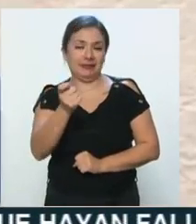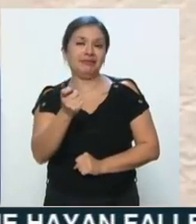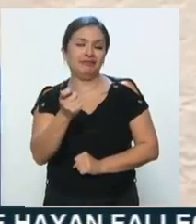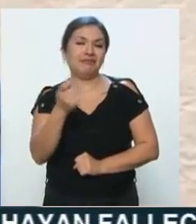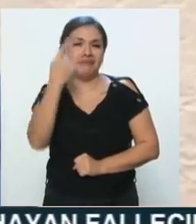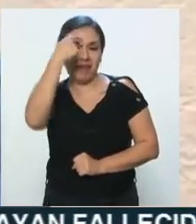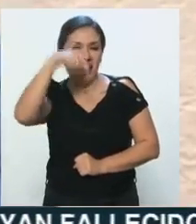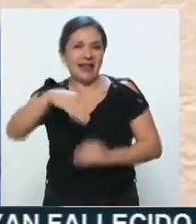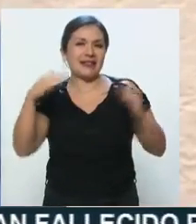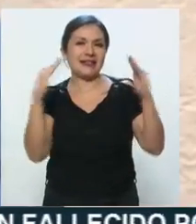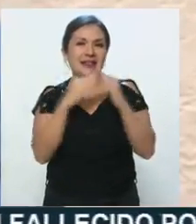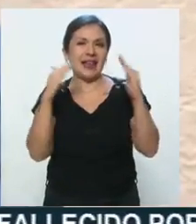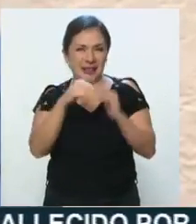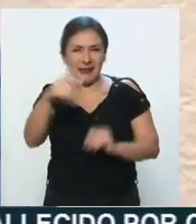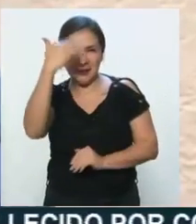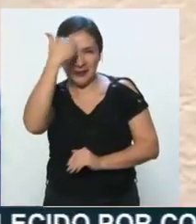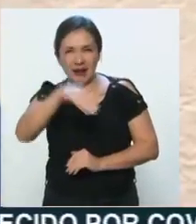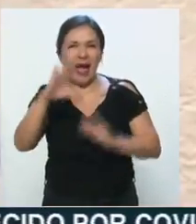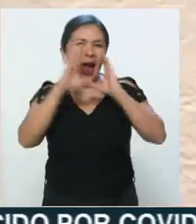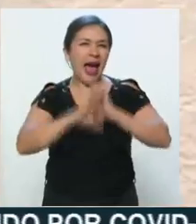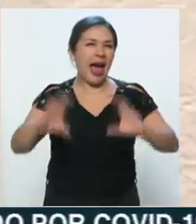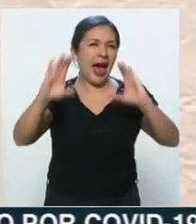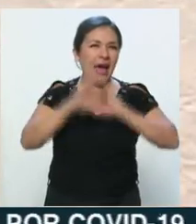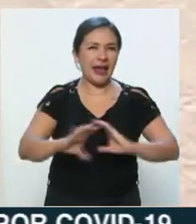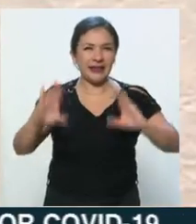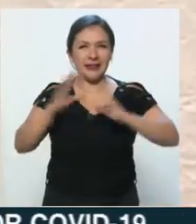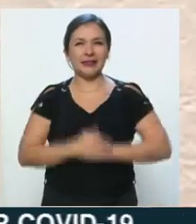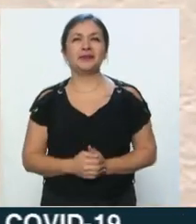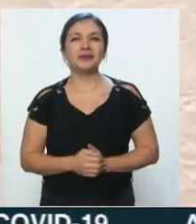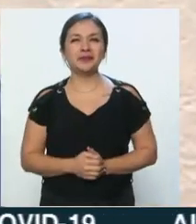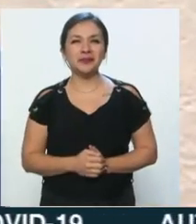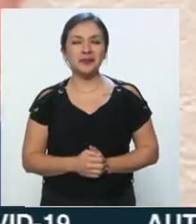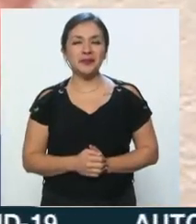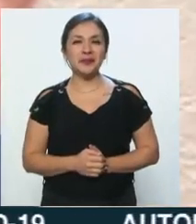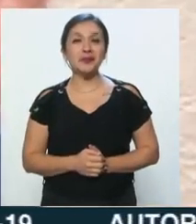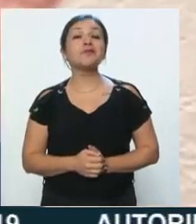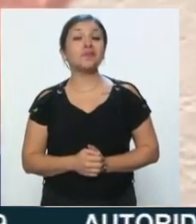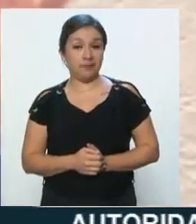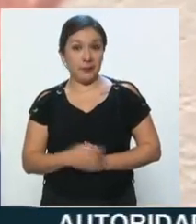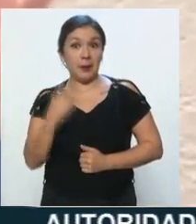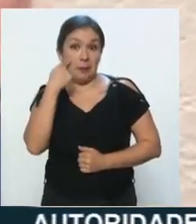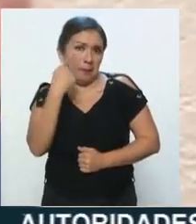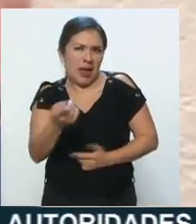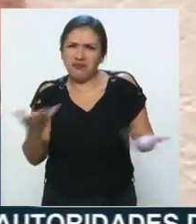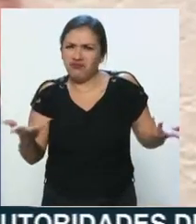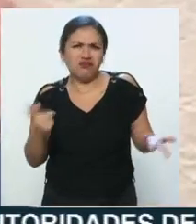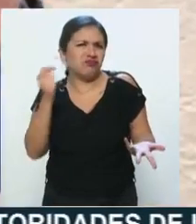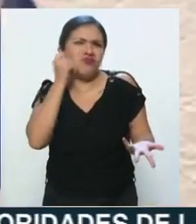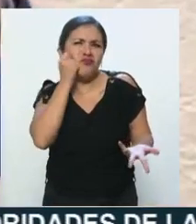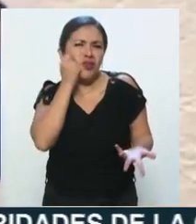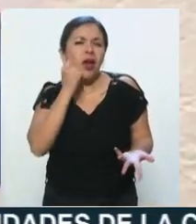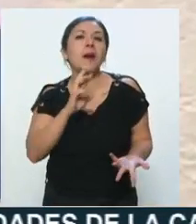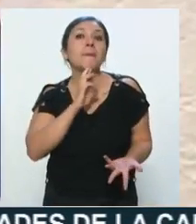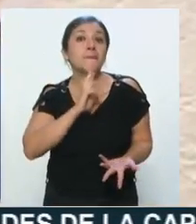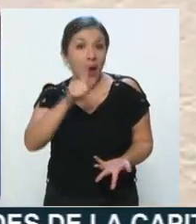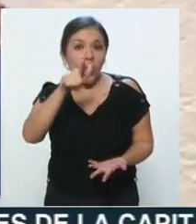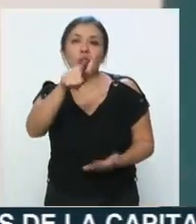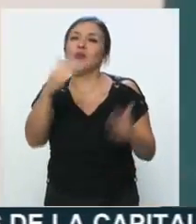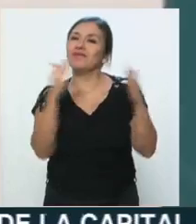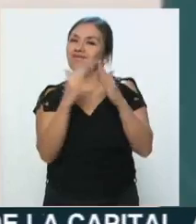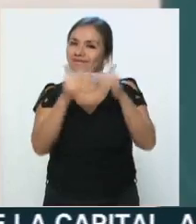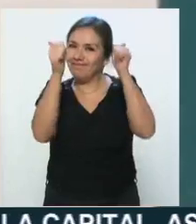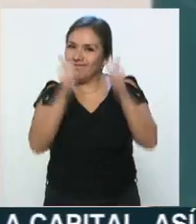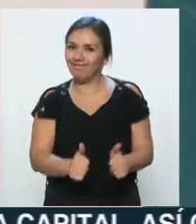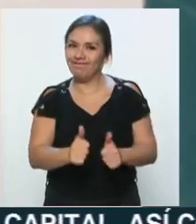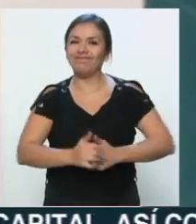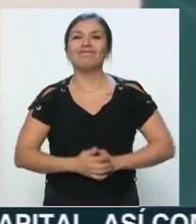casa, ya sabes, el 47 dijo al 23, no, miren, sea lo que sea, mejor quédate en casa.